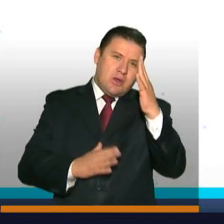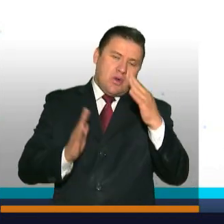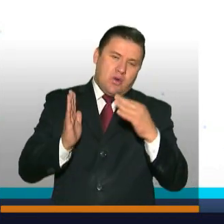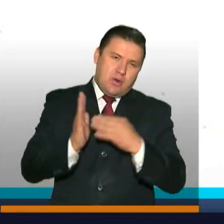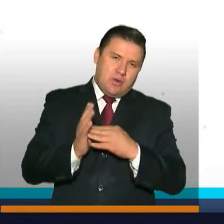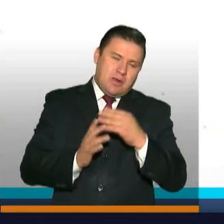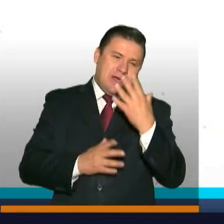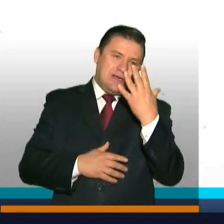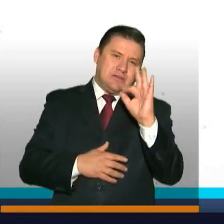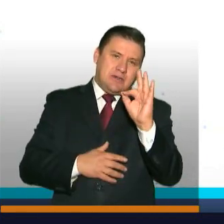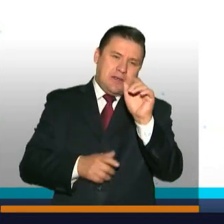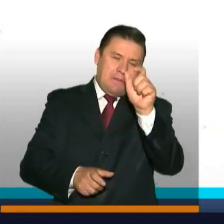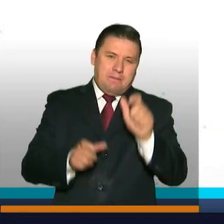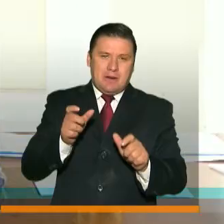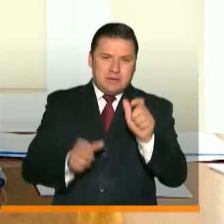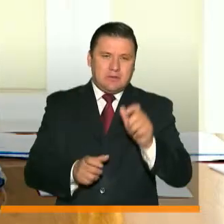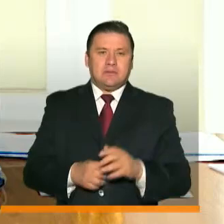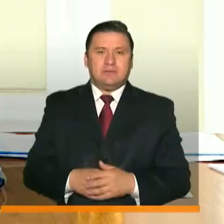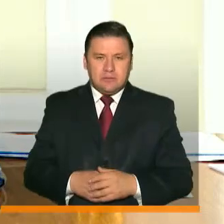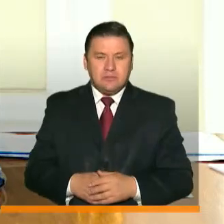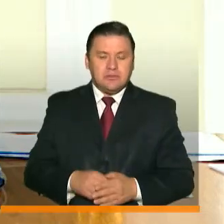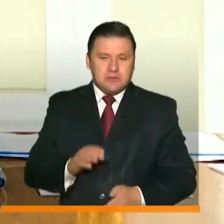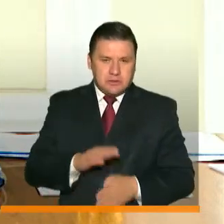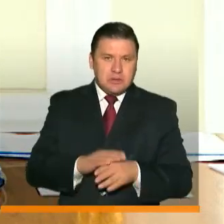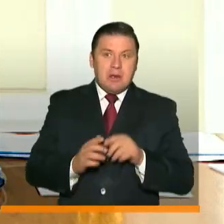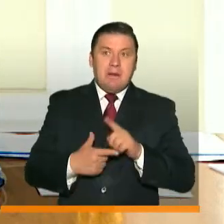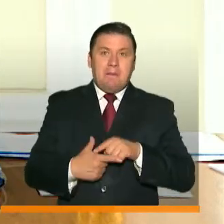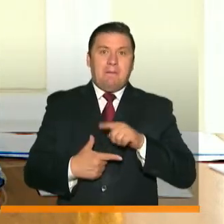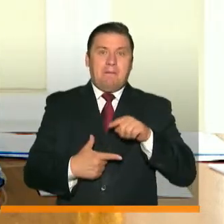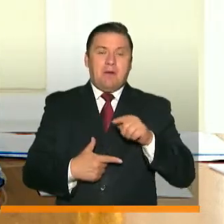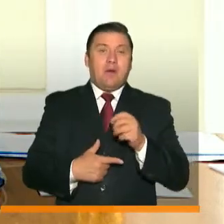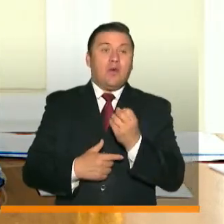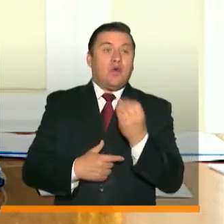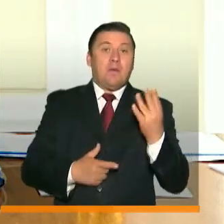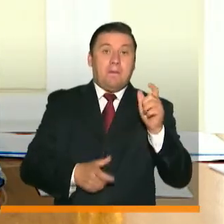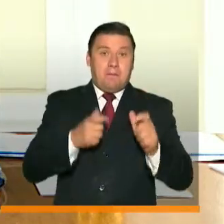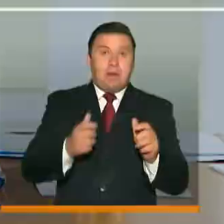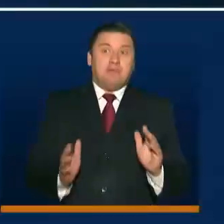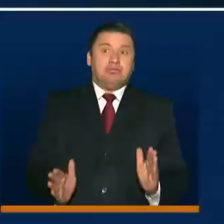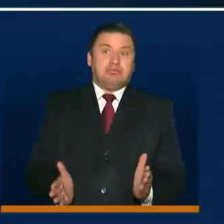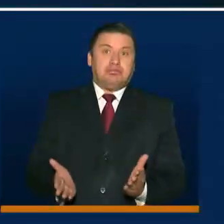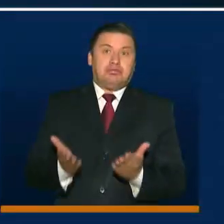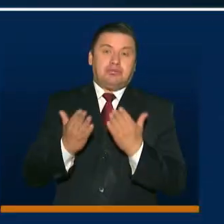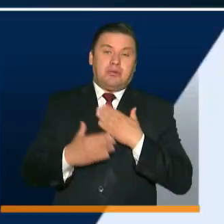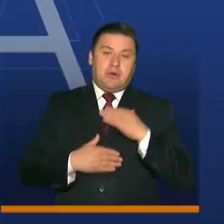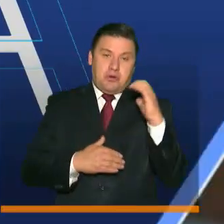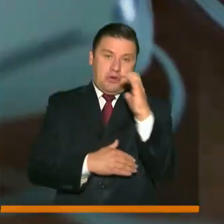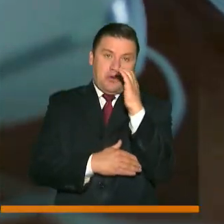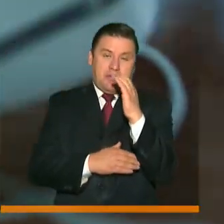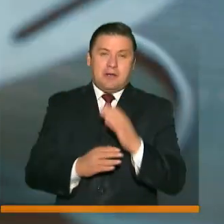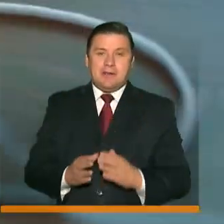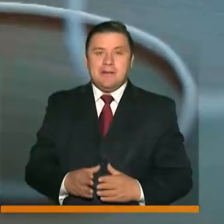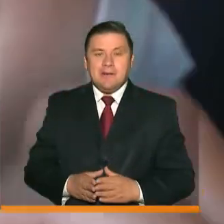,050 personas. Sigue creciendo el número de recuperados en nuestro país.